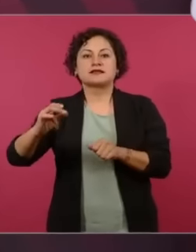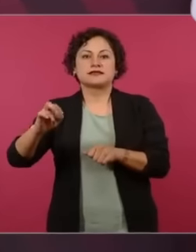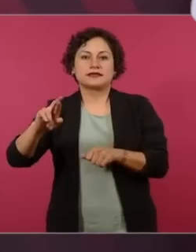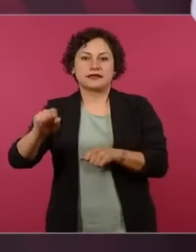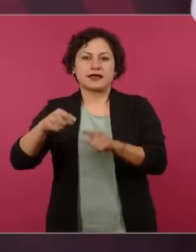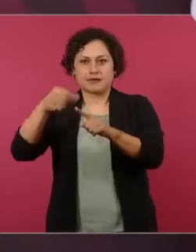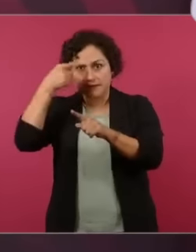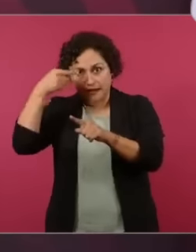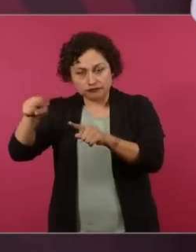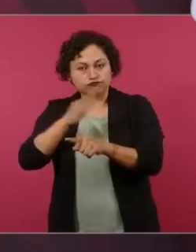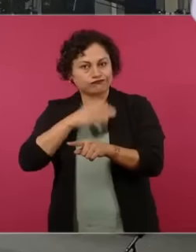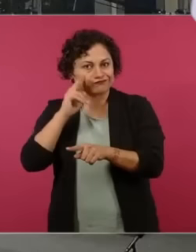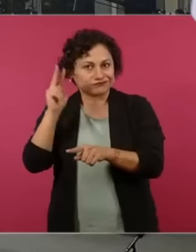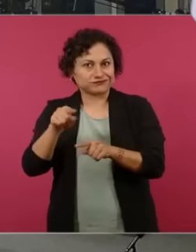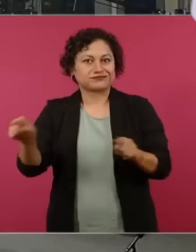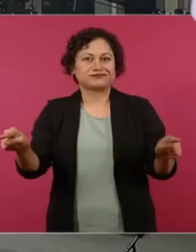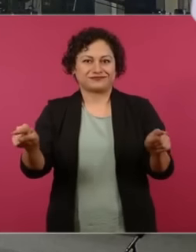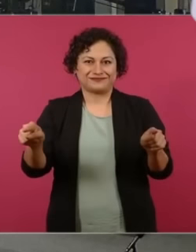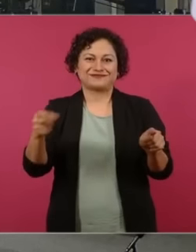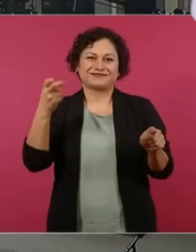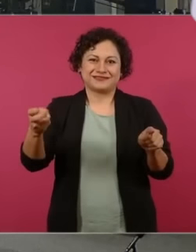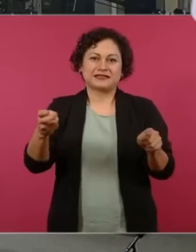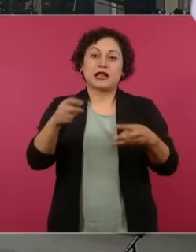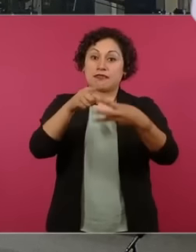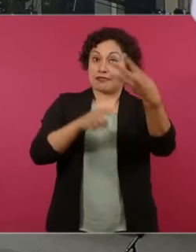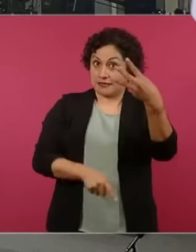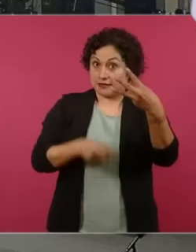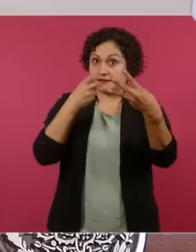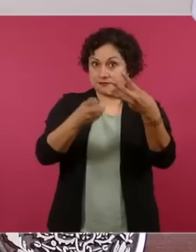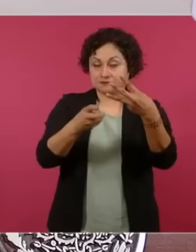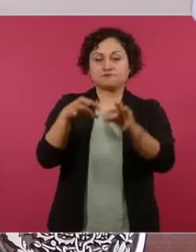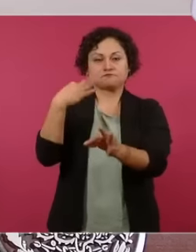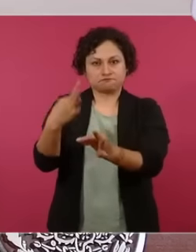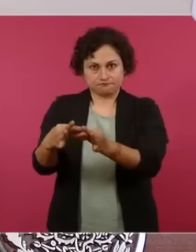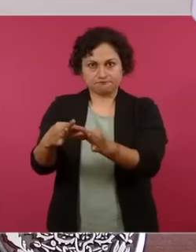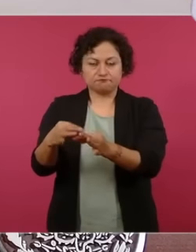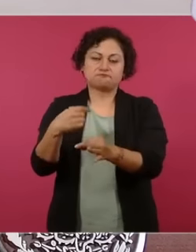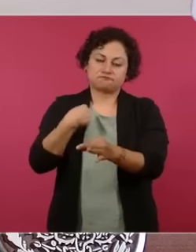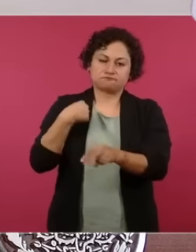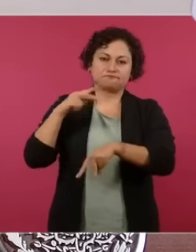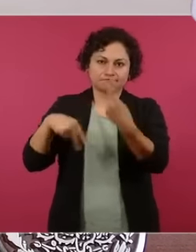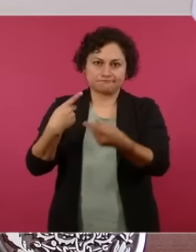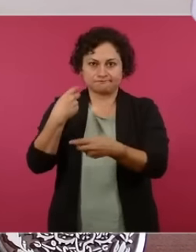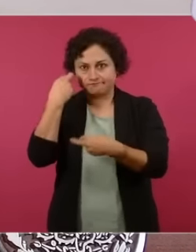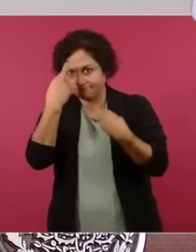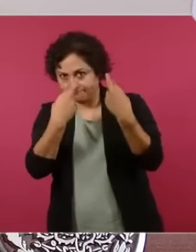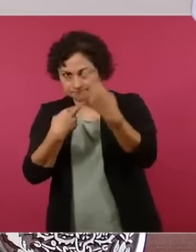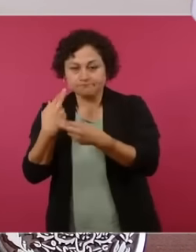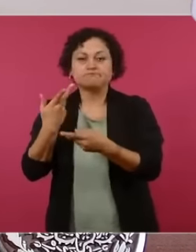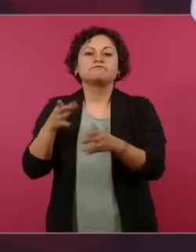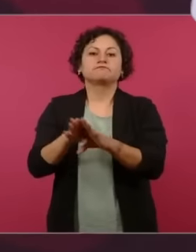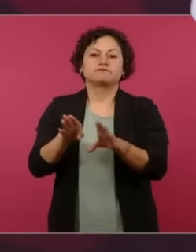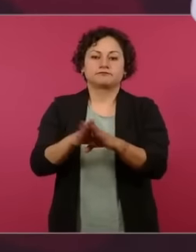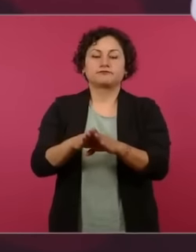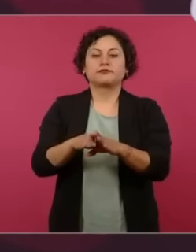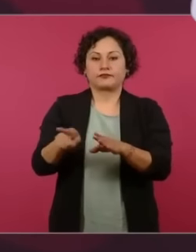de manera gratuita convenientes a través de la aplicación del banco del bienestar es muy importante amigos que descarguen la aplicación del banco del bienestar